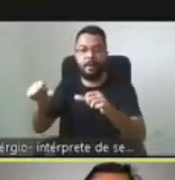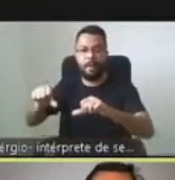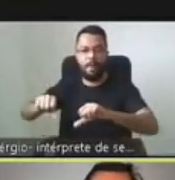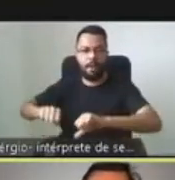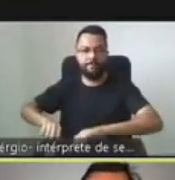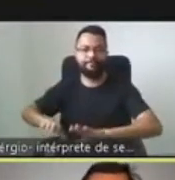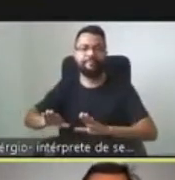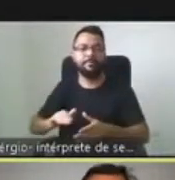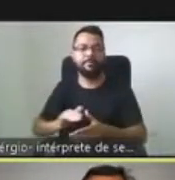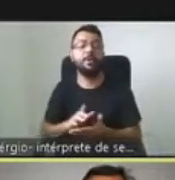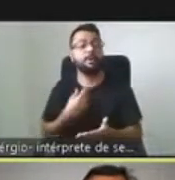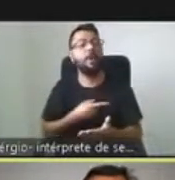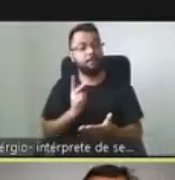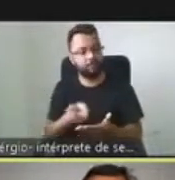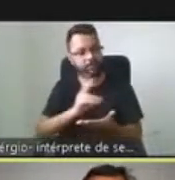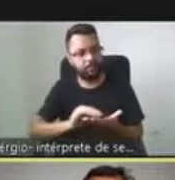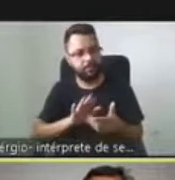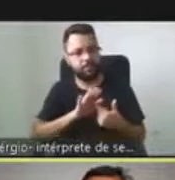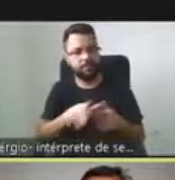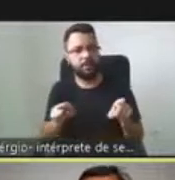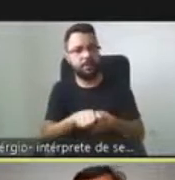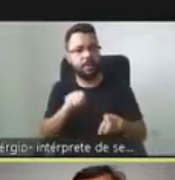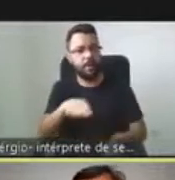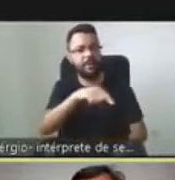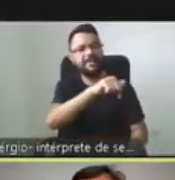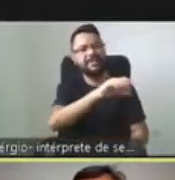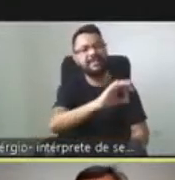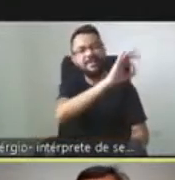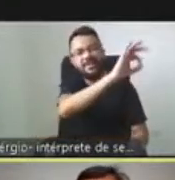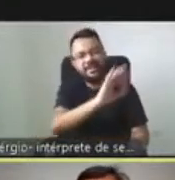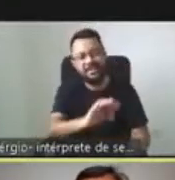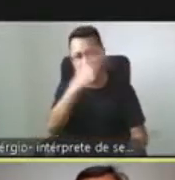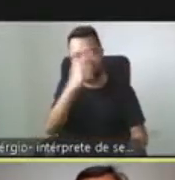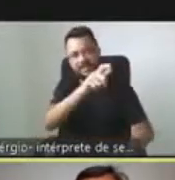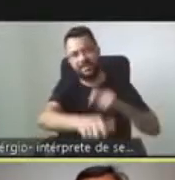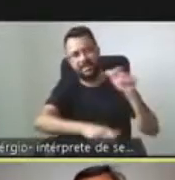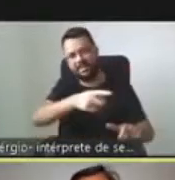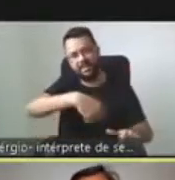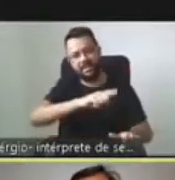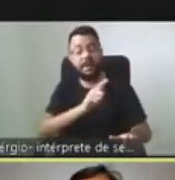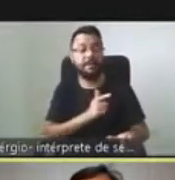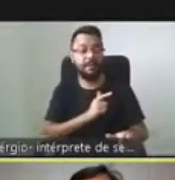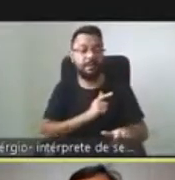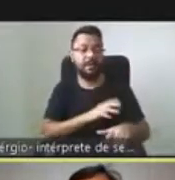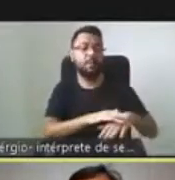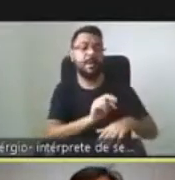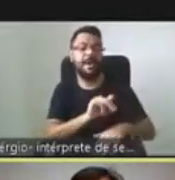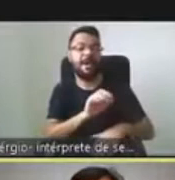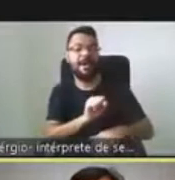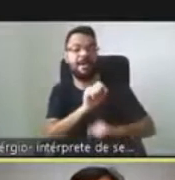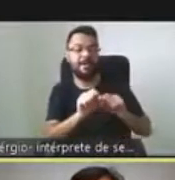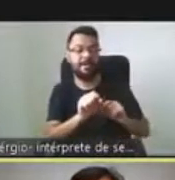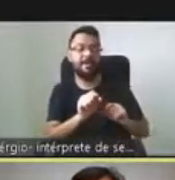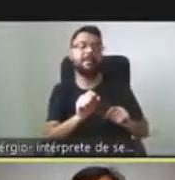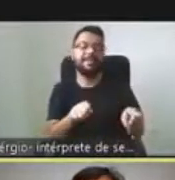Seguimos con estos datos. El 70 por ciento de las personas que viven con una enfermedad rara tienen algún grado de